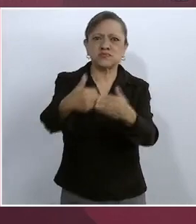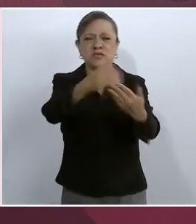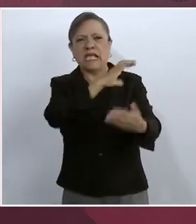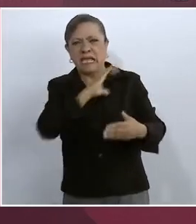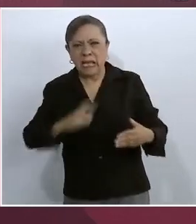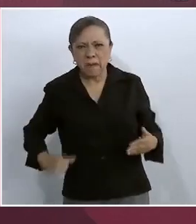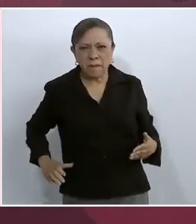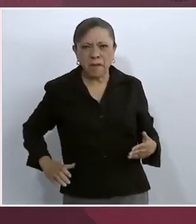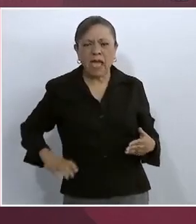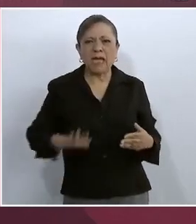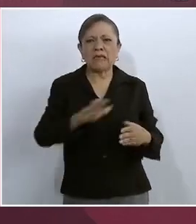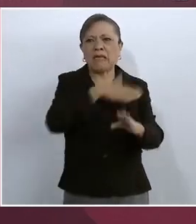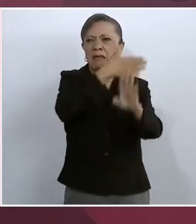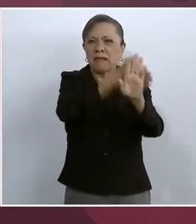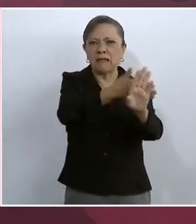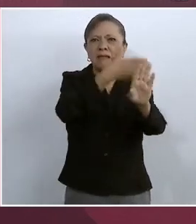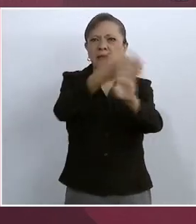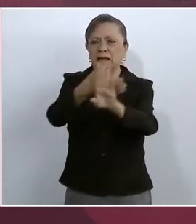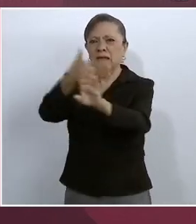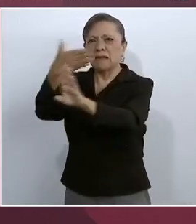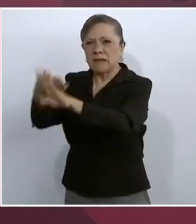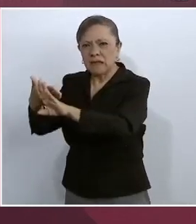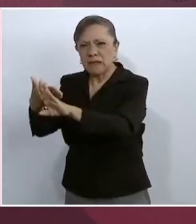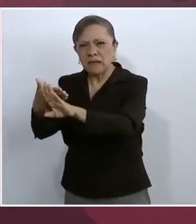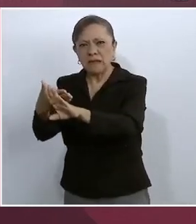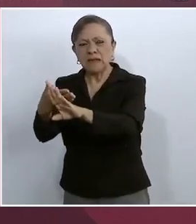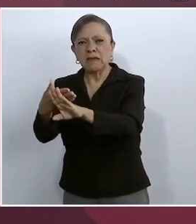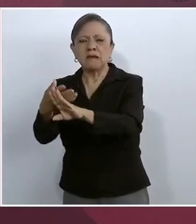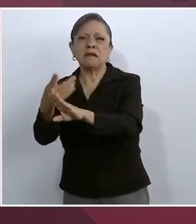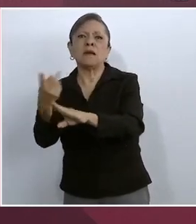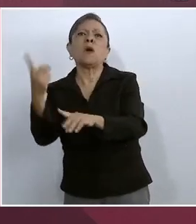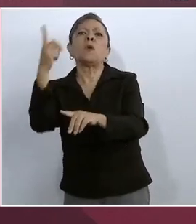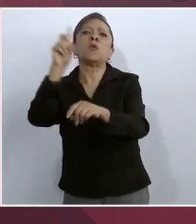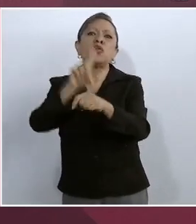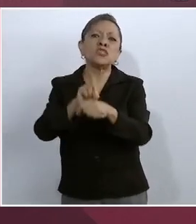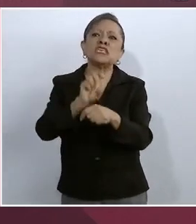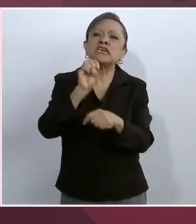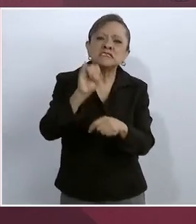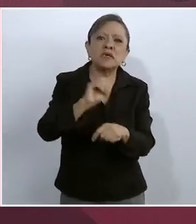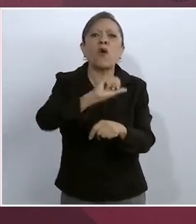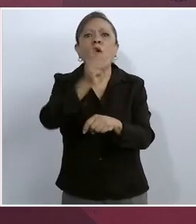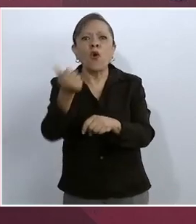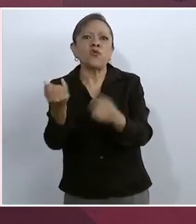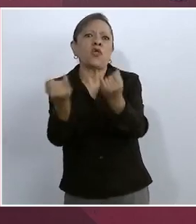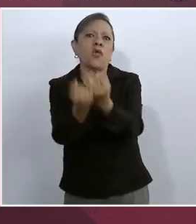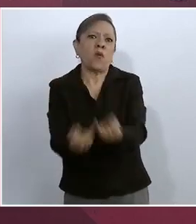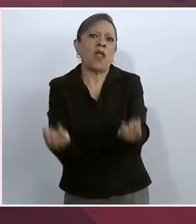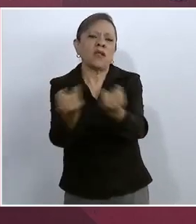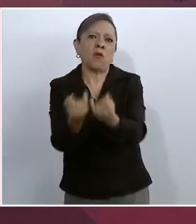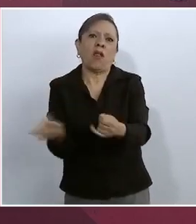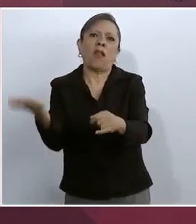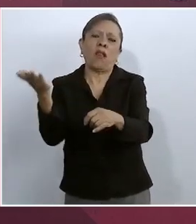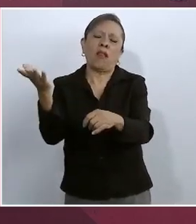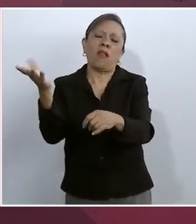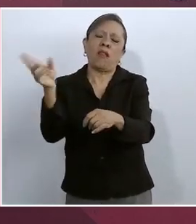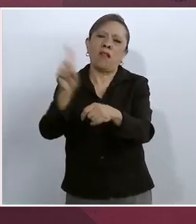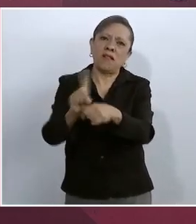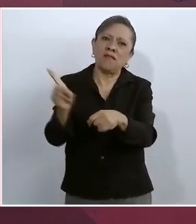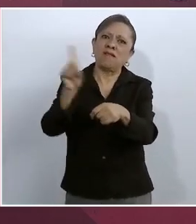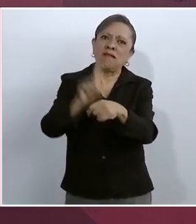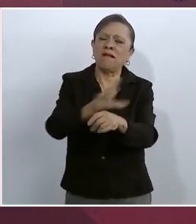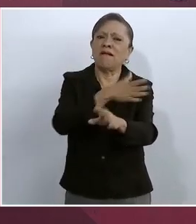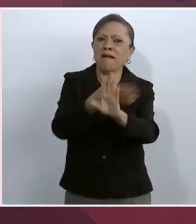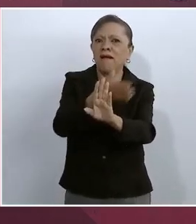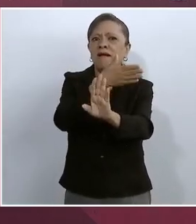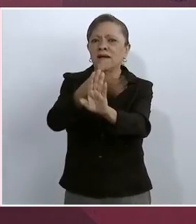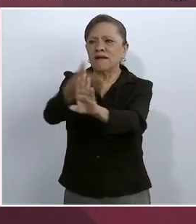calumnias, un día sí y el otro también, pero no pueden. Hace poco